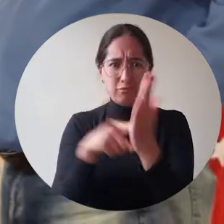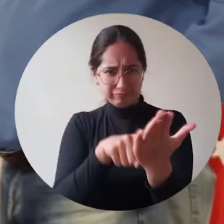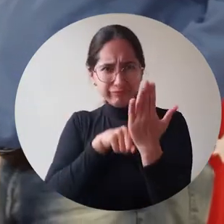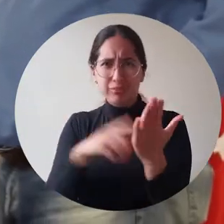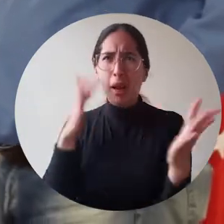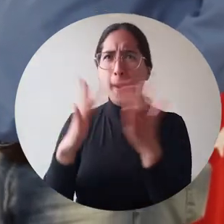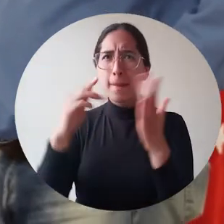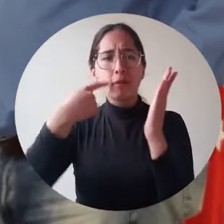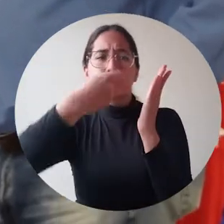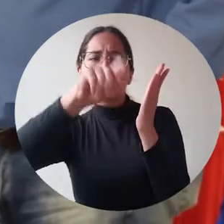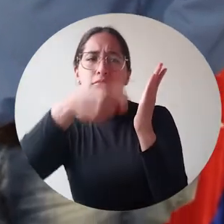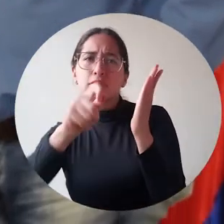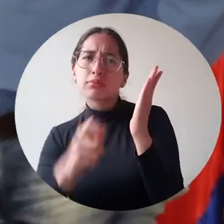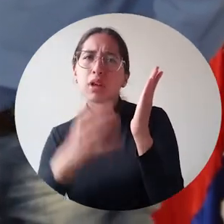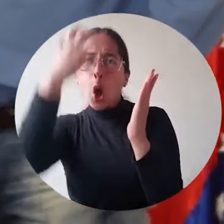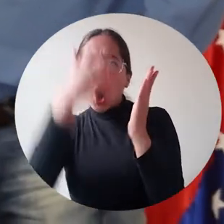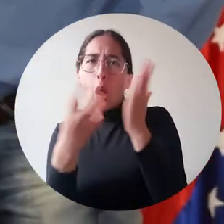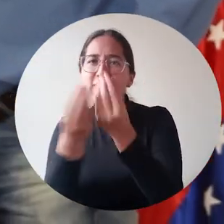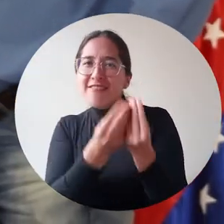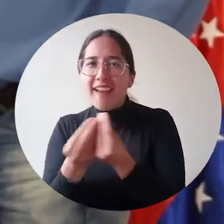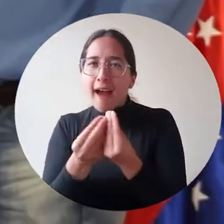calificados por el Comité de Evaluación.